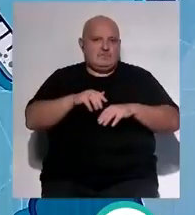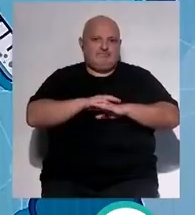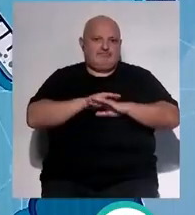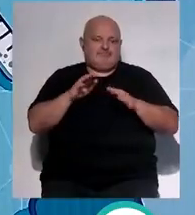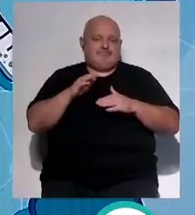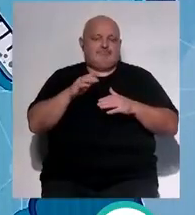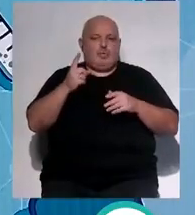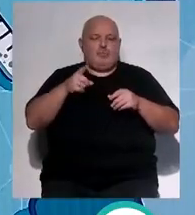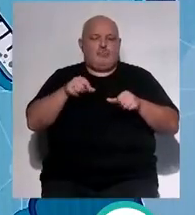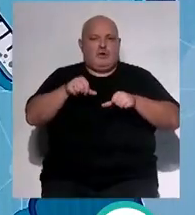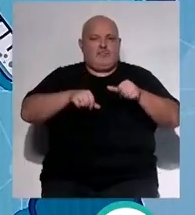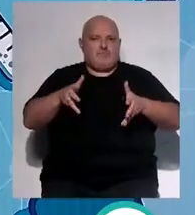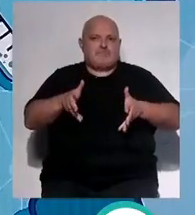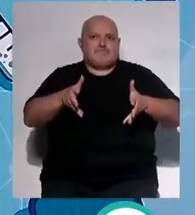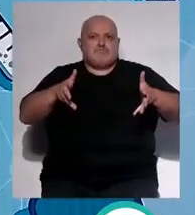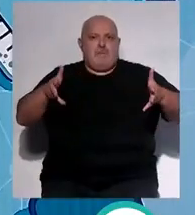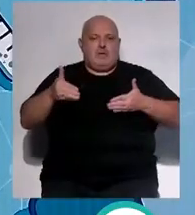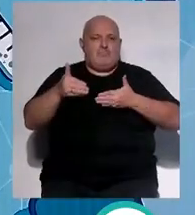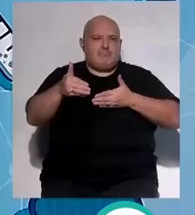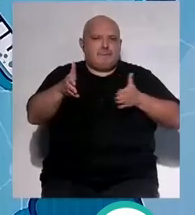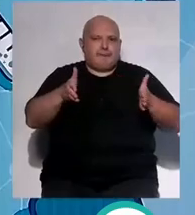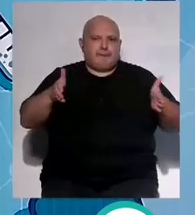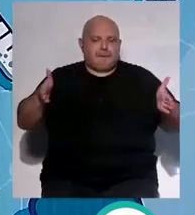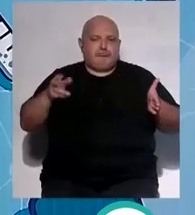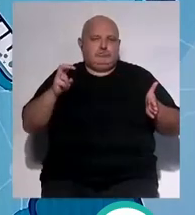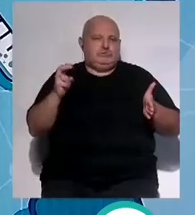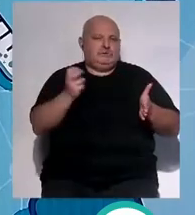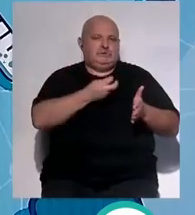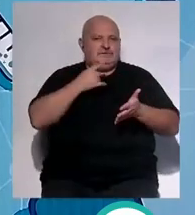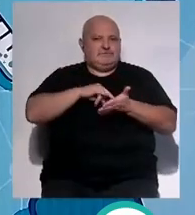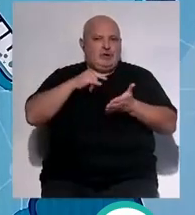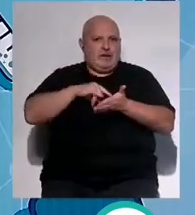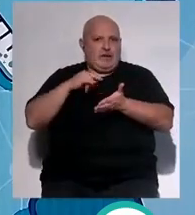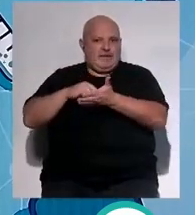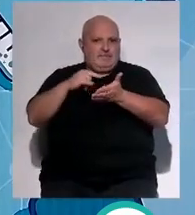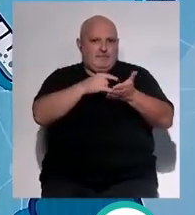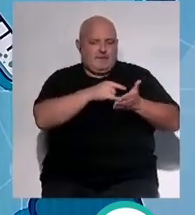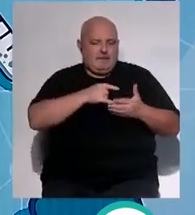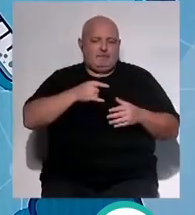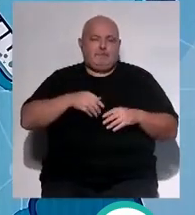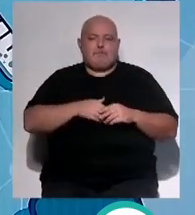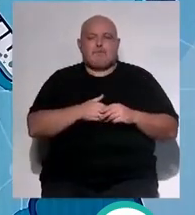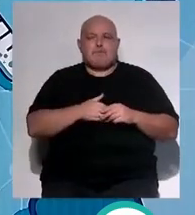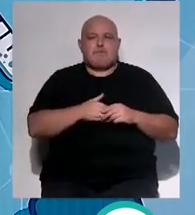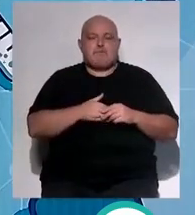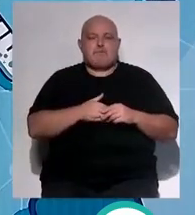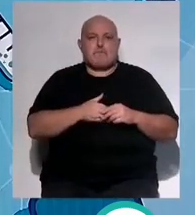día un quirófano es un entorno mucho más complejo que eso tenemos que estar a la vanguardia en ese sentido pero si